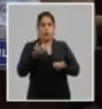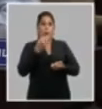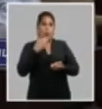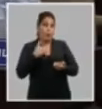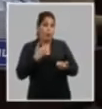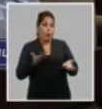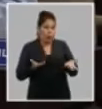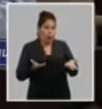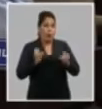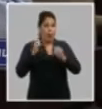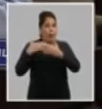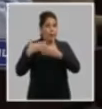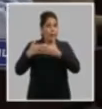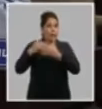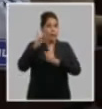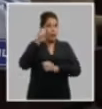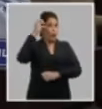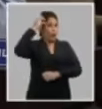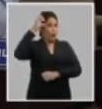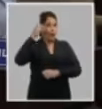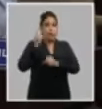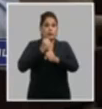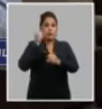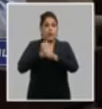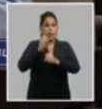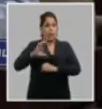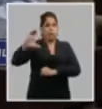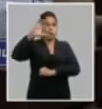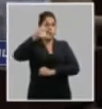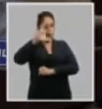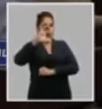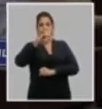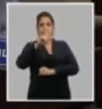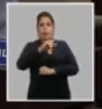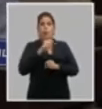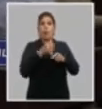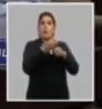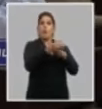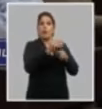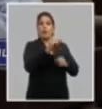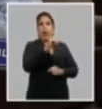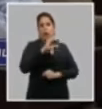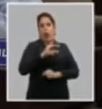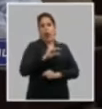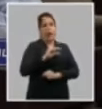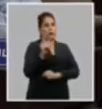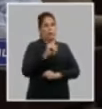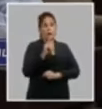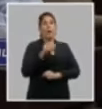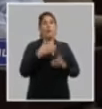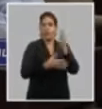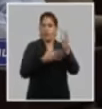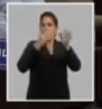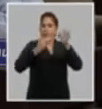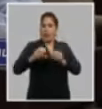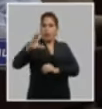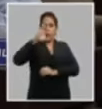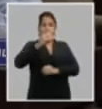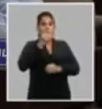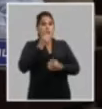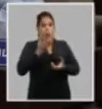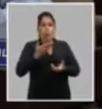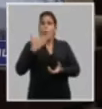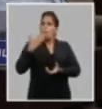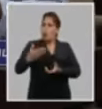lograr que en la empresa estatal socialista el obrero gane más y que no vaya solamente al salario mínimo sino que realmente vea todas las